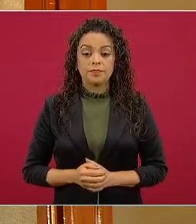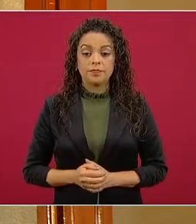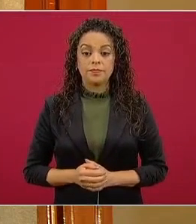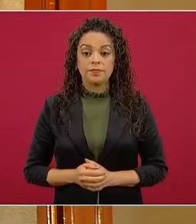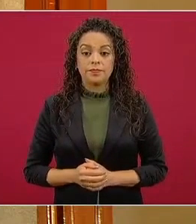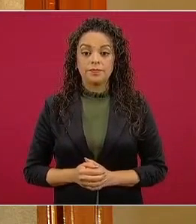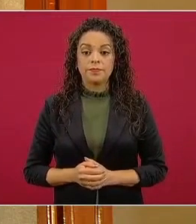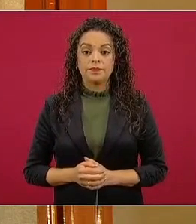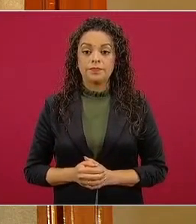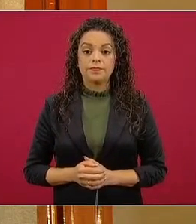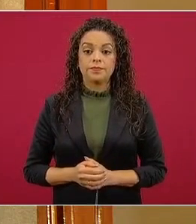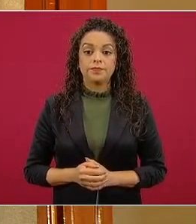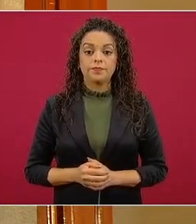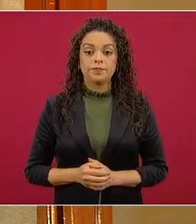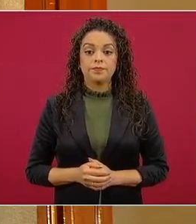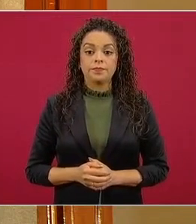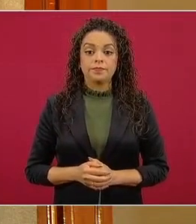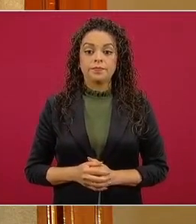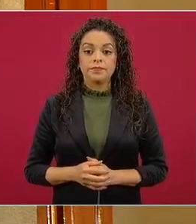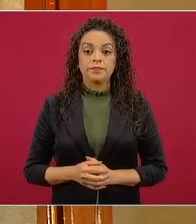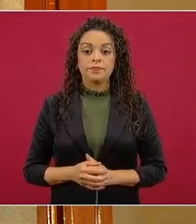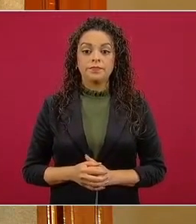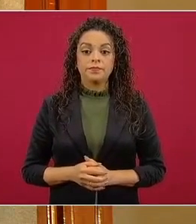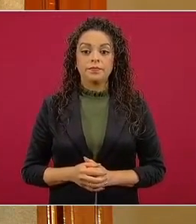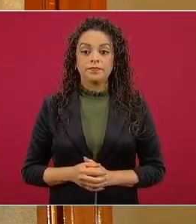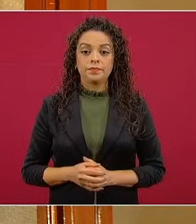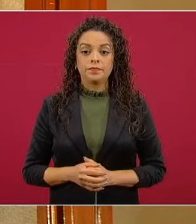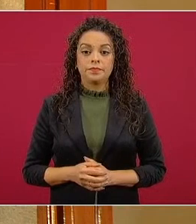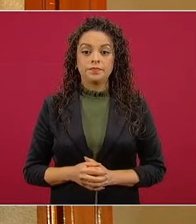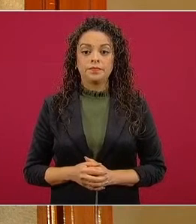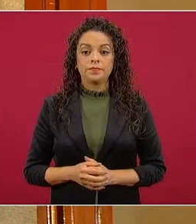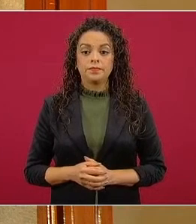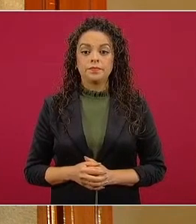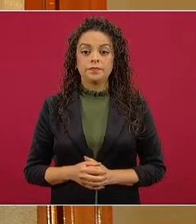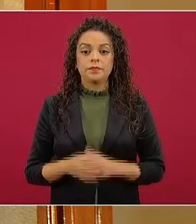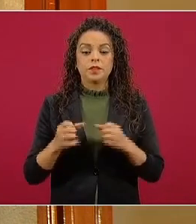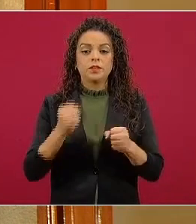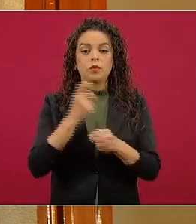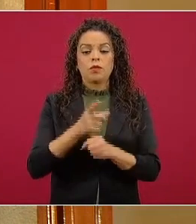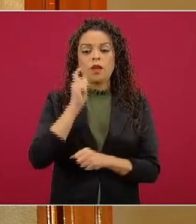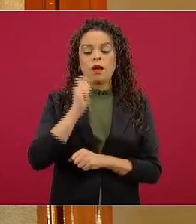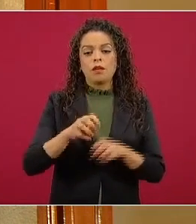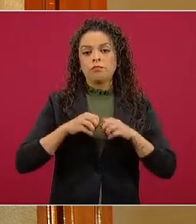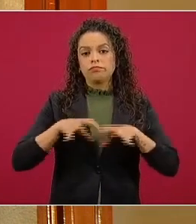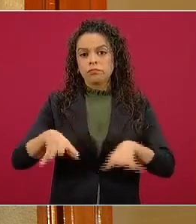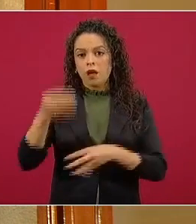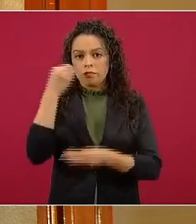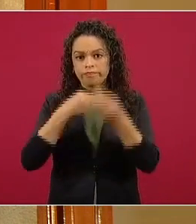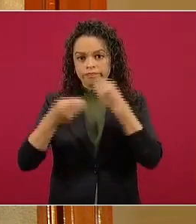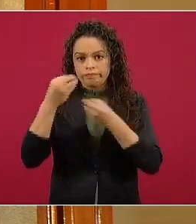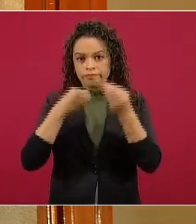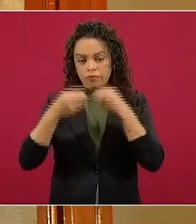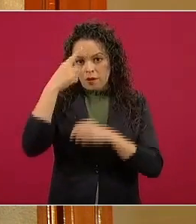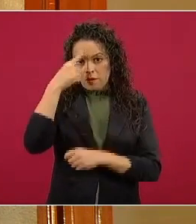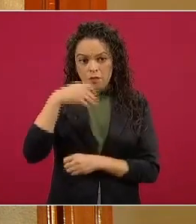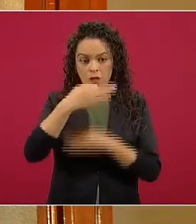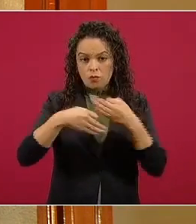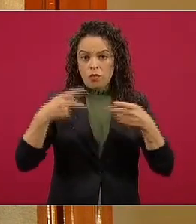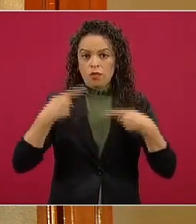Seguridad Iconce y Iconce en una sola empresa de abasto y distribución de alimentos de consumo popular.